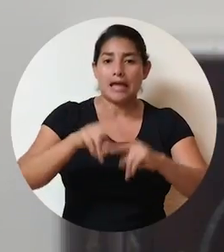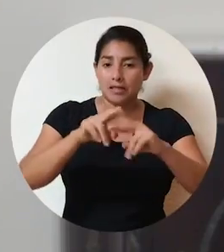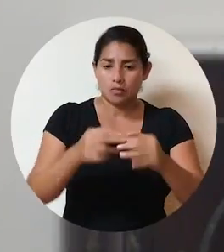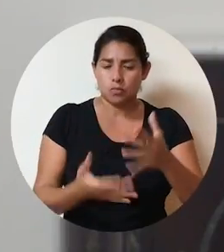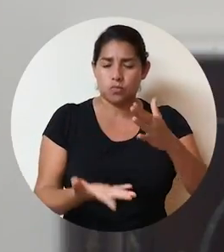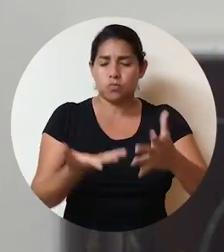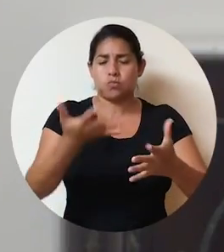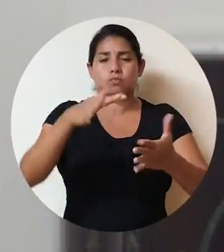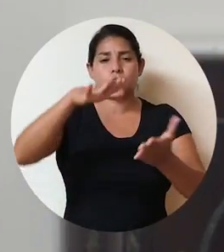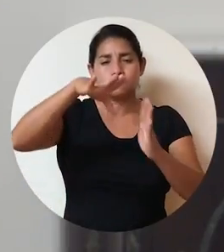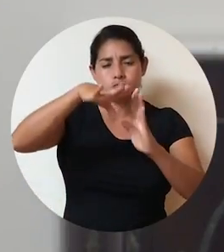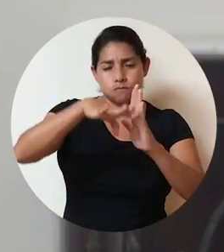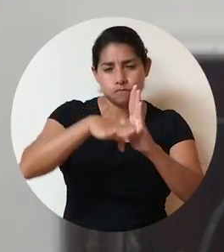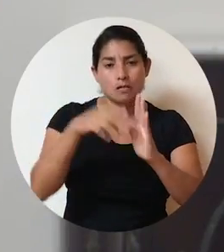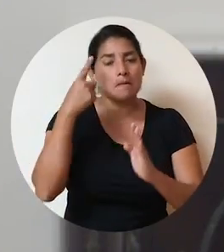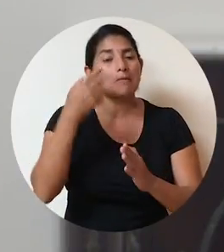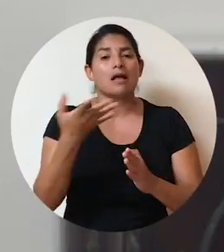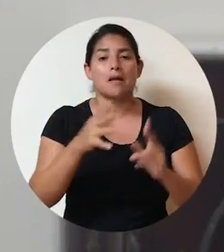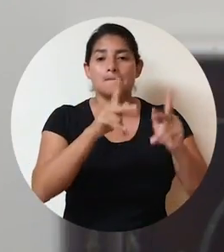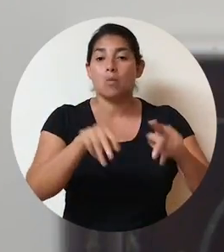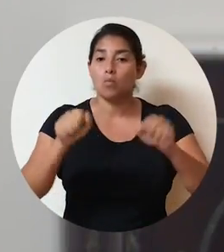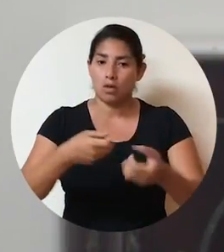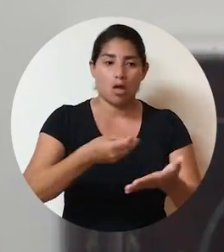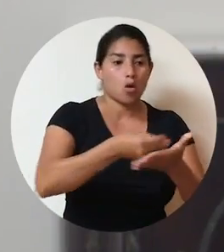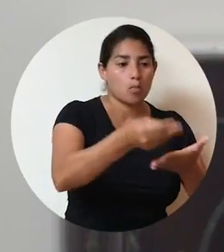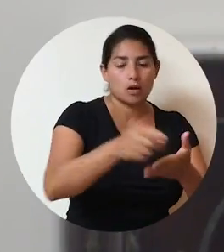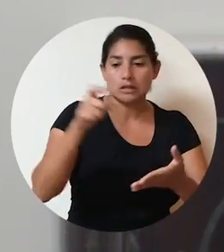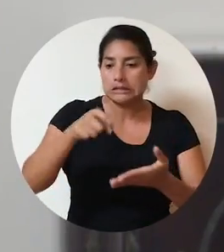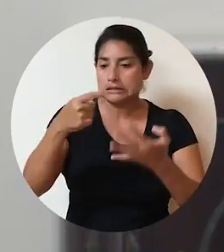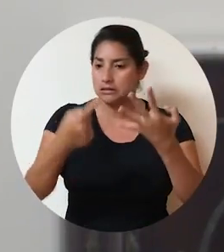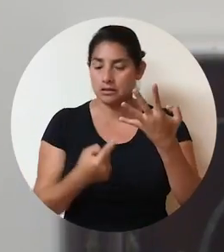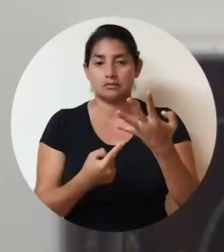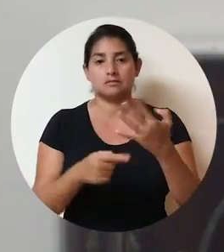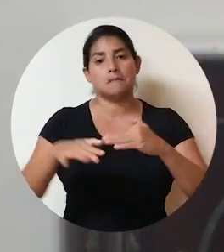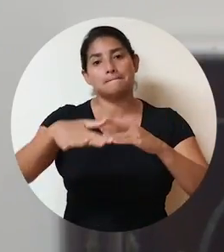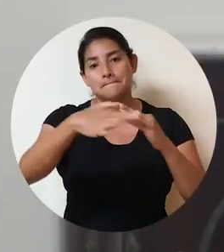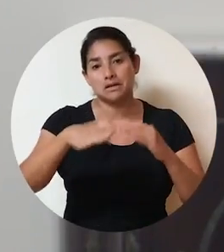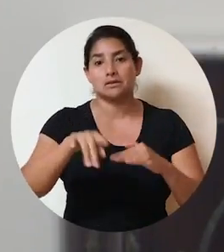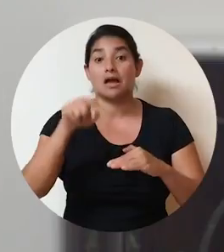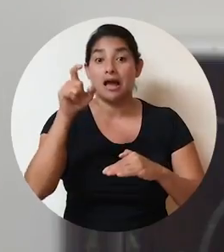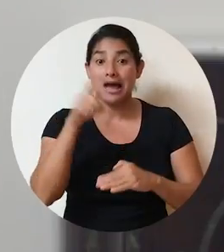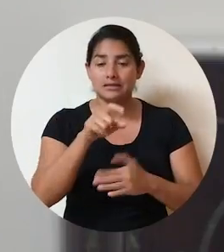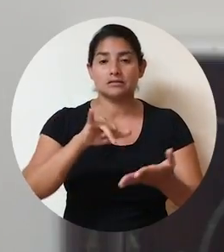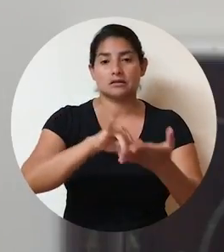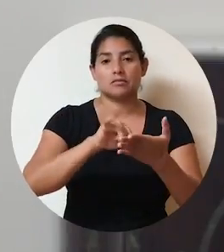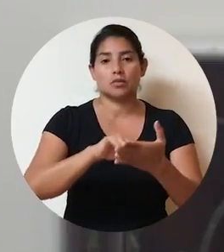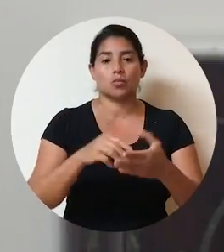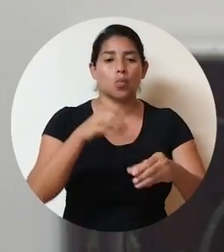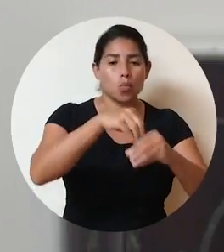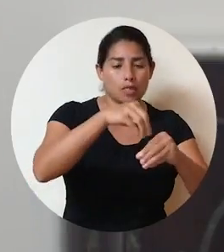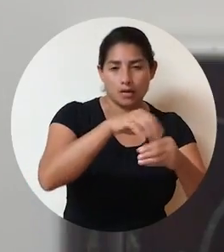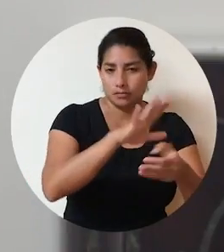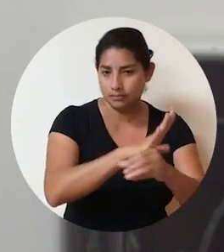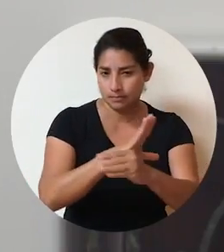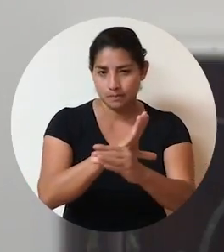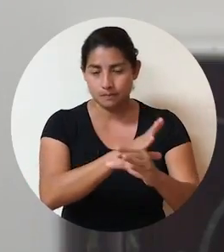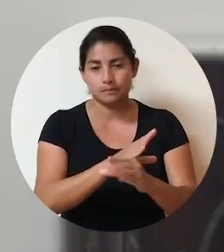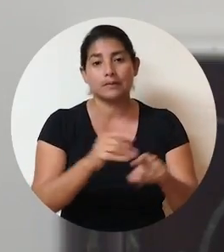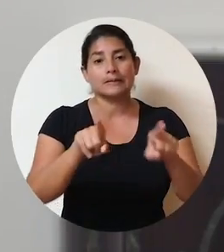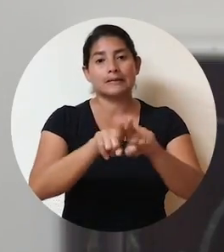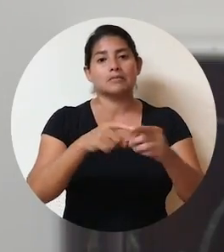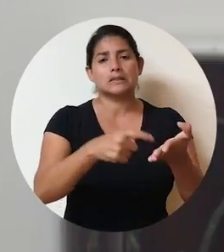inflación baja para que la gente pueda comprar lo que necesita, así como cuidar la inversión.